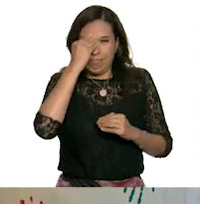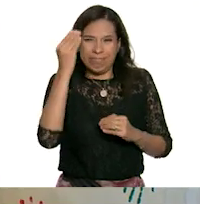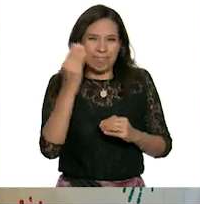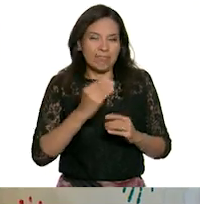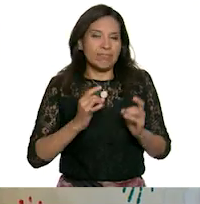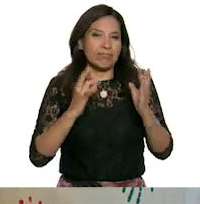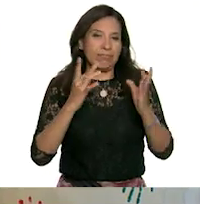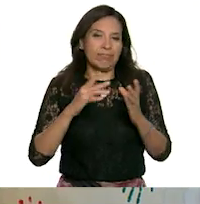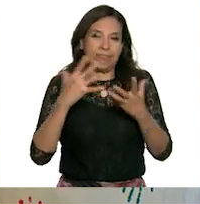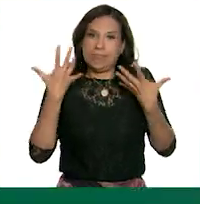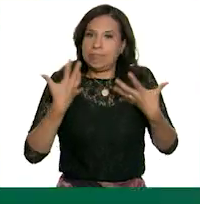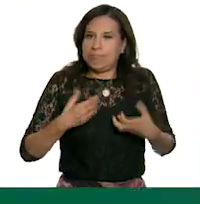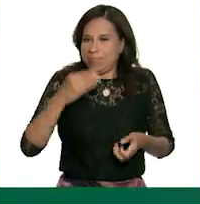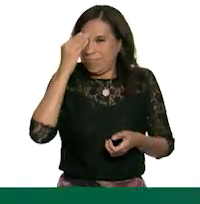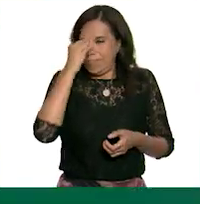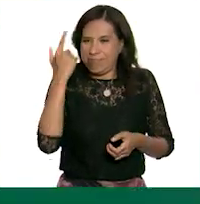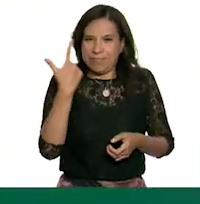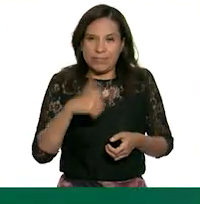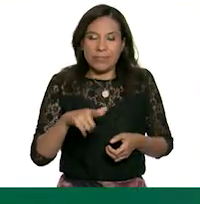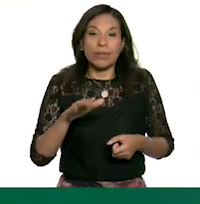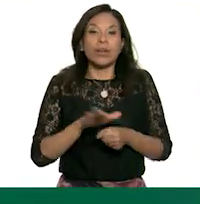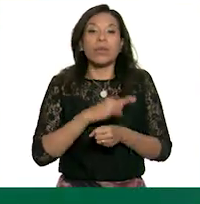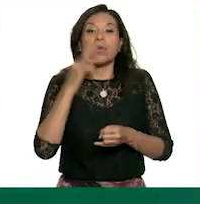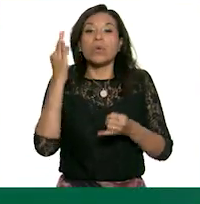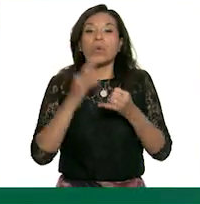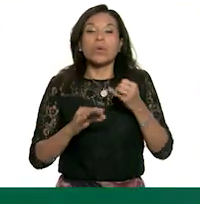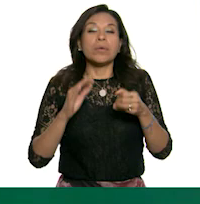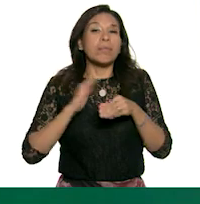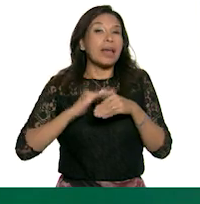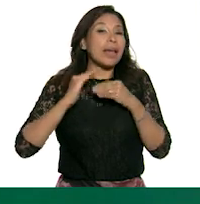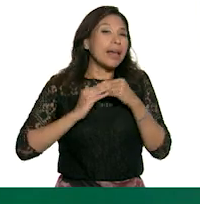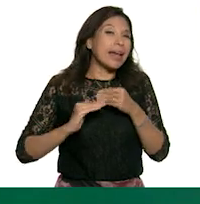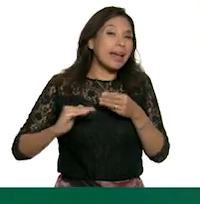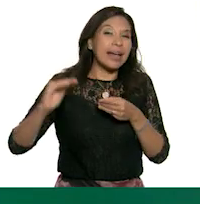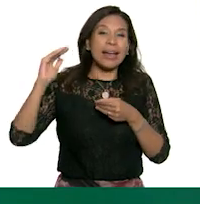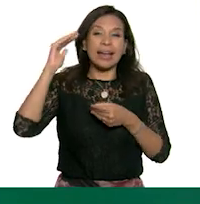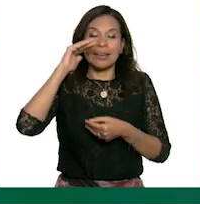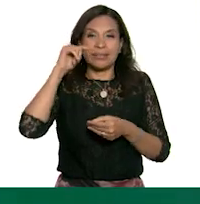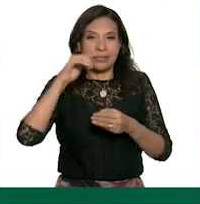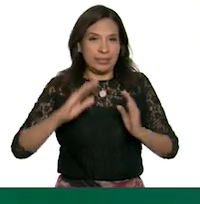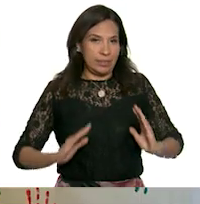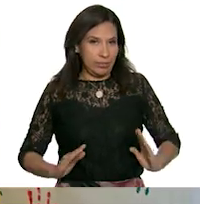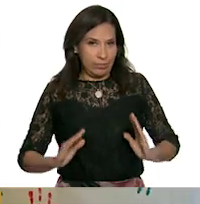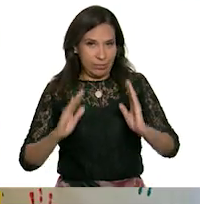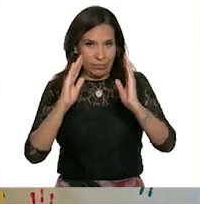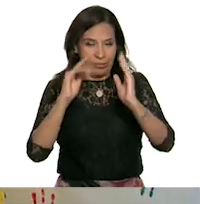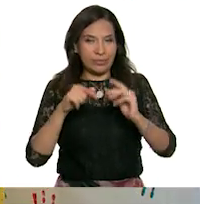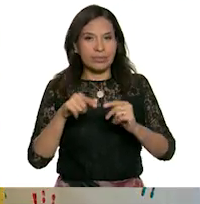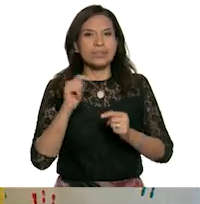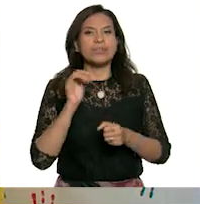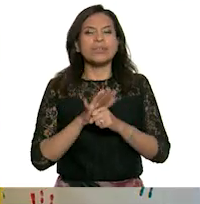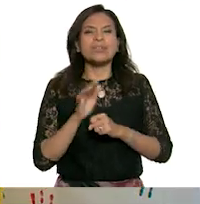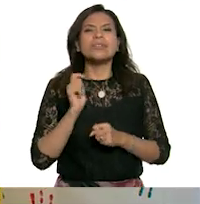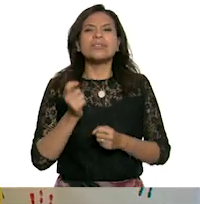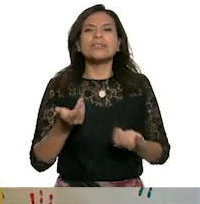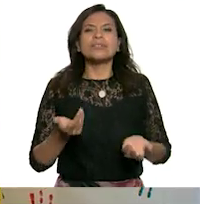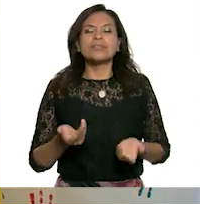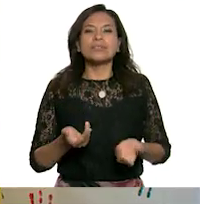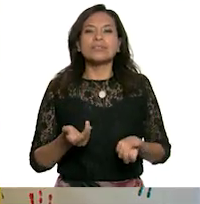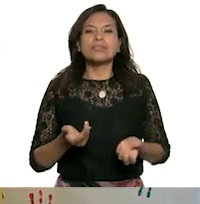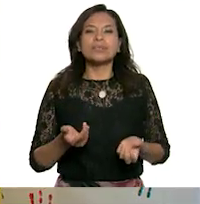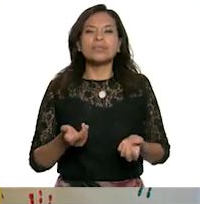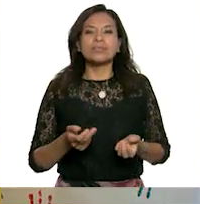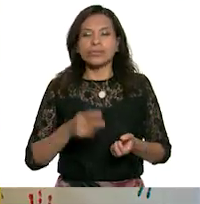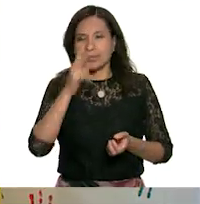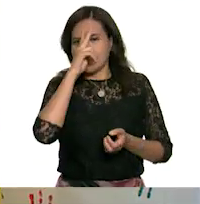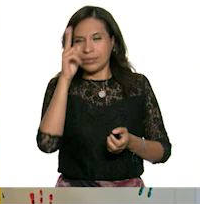y espantoso Por último y en lo más alto de nuestra torre lo que se encuentra es